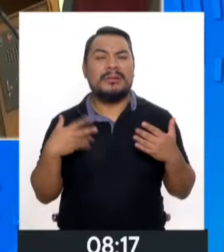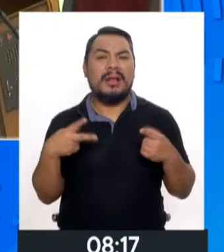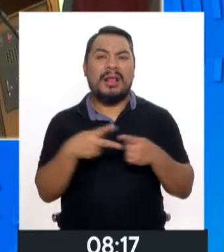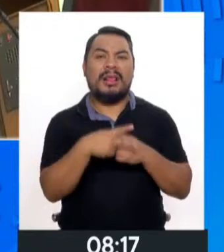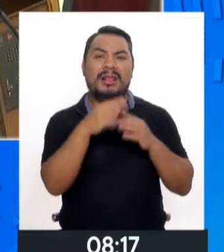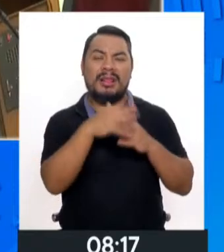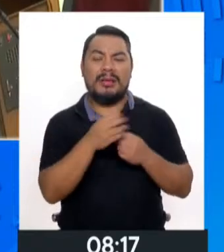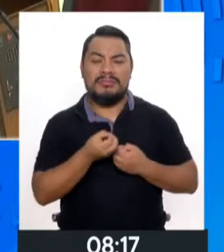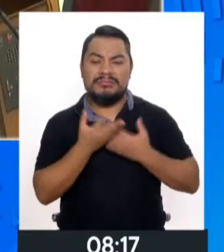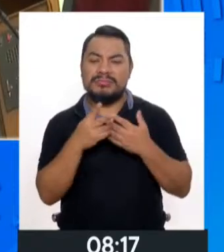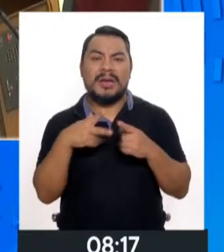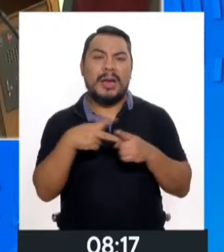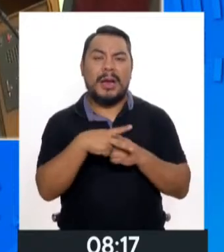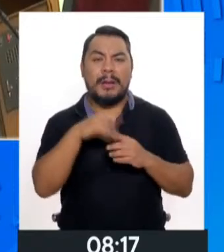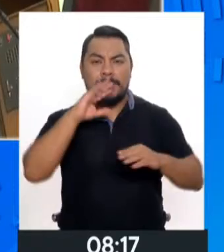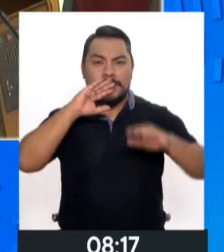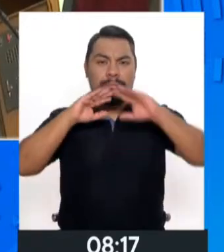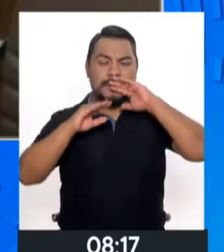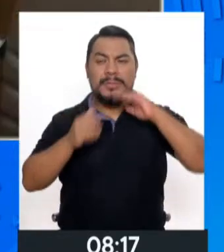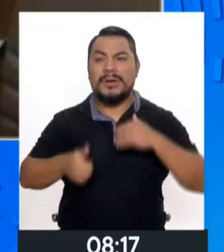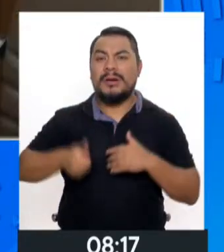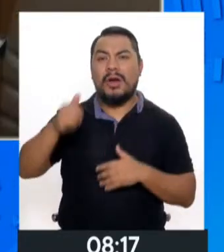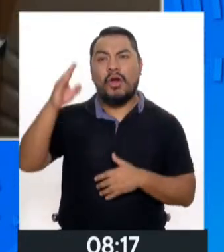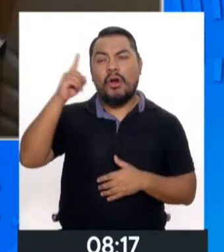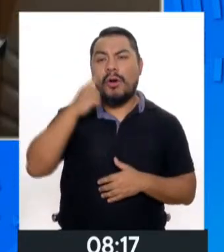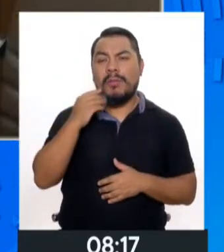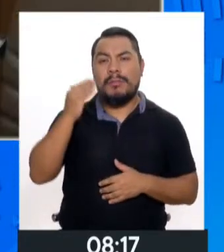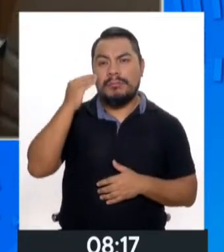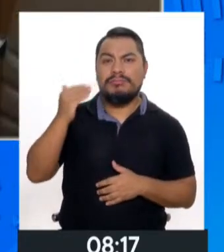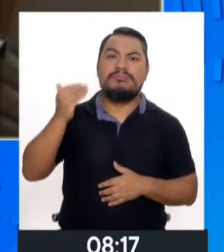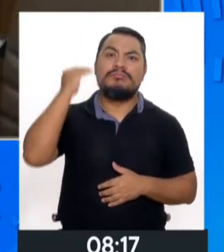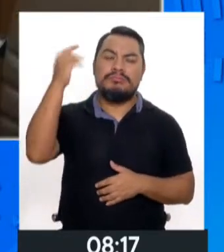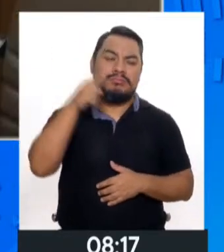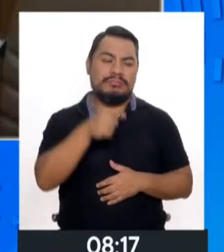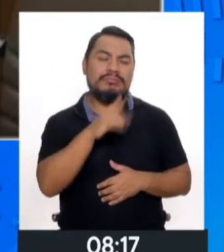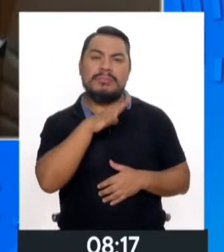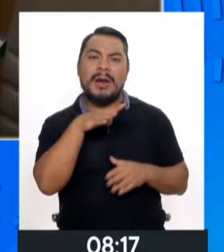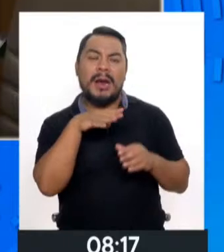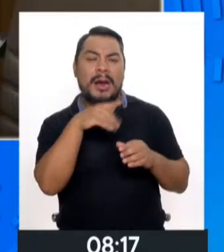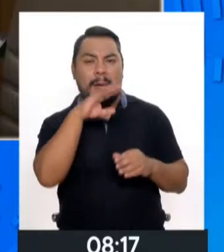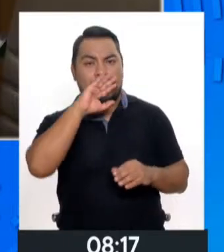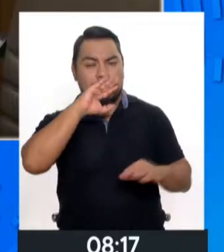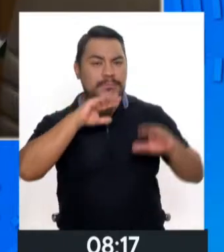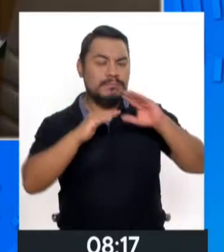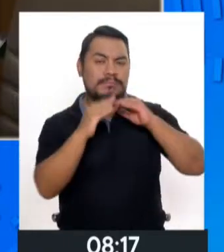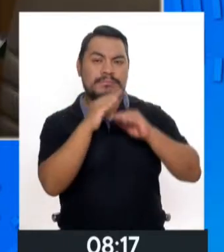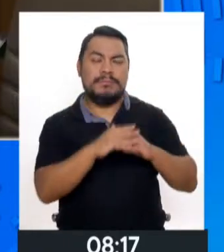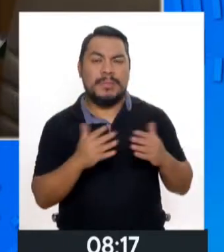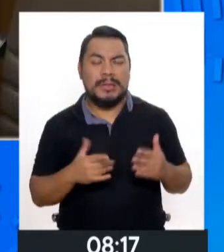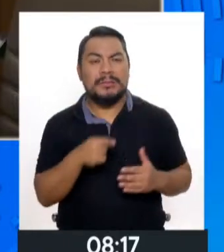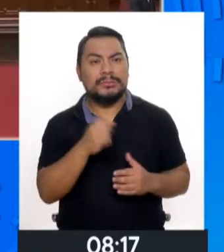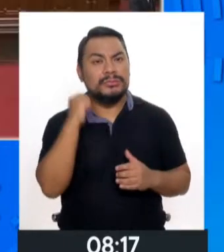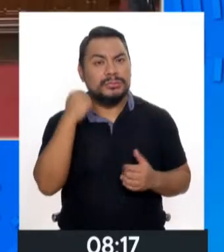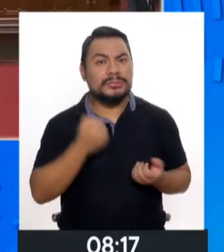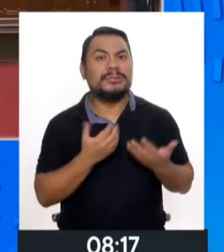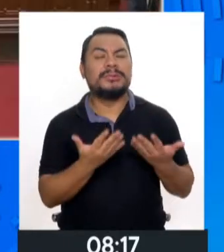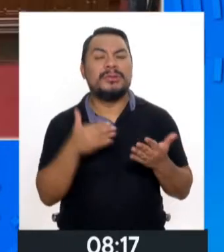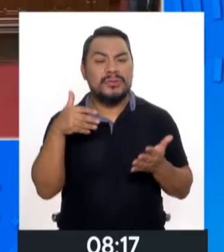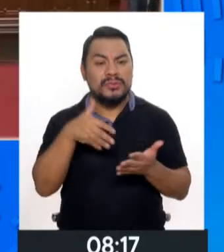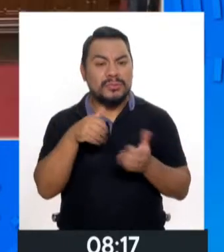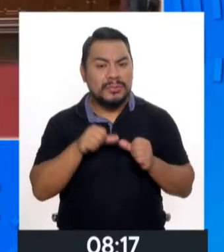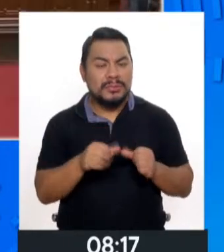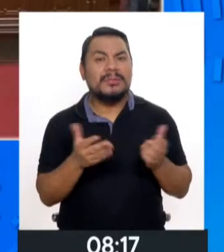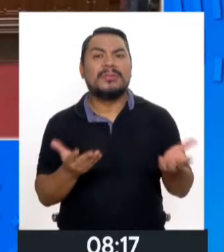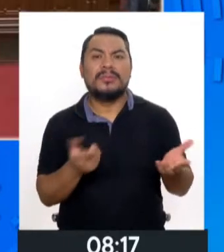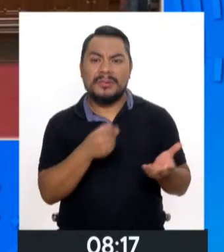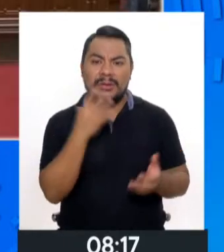poder expresarse, para poder emitir opiniones, para poder realmente garantizar su derecho a poder continuar sus estudios,